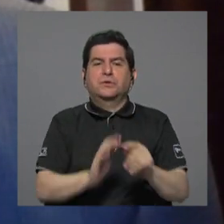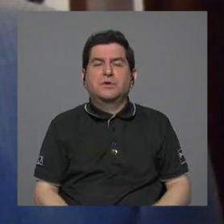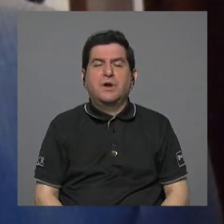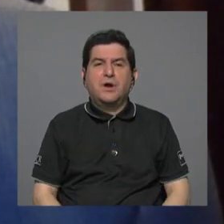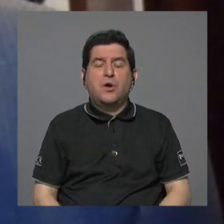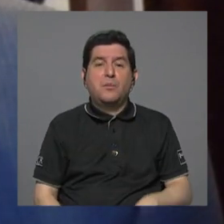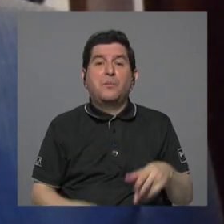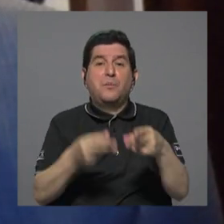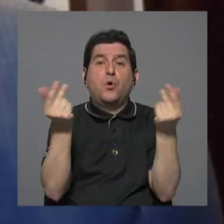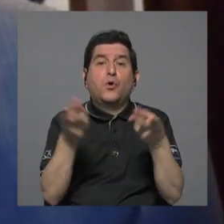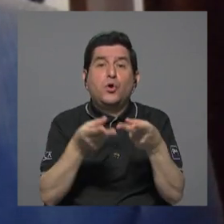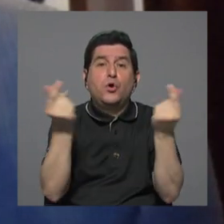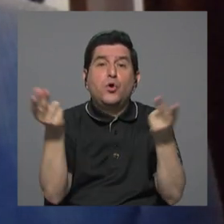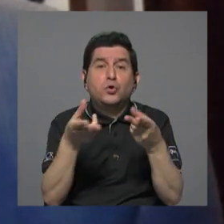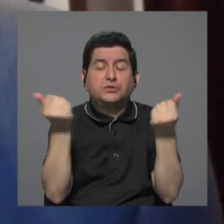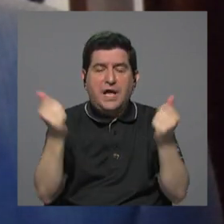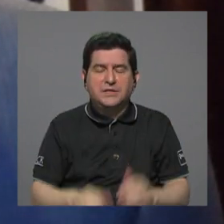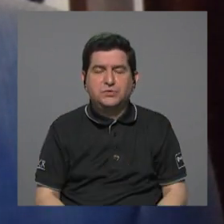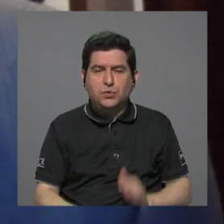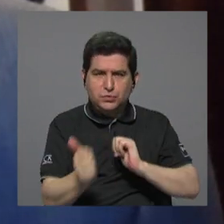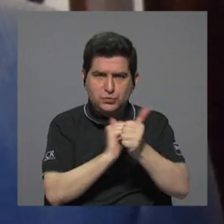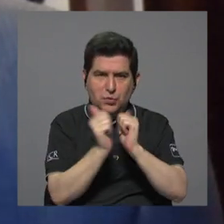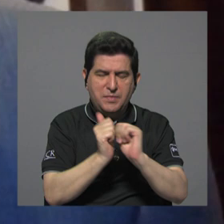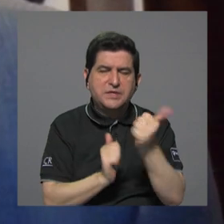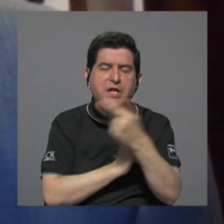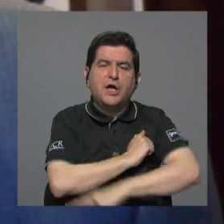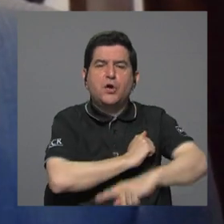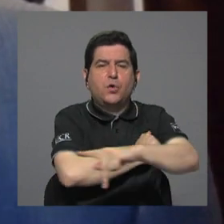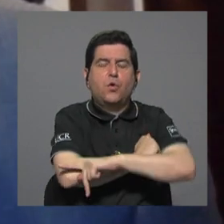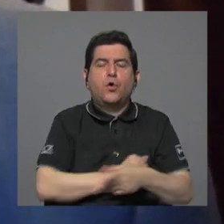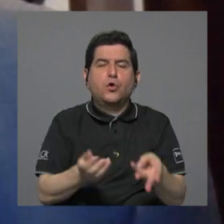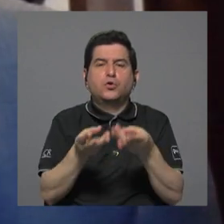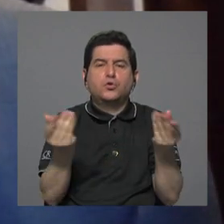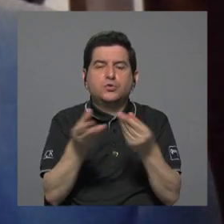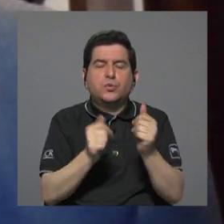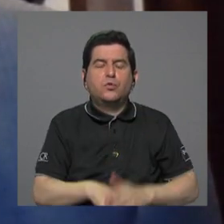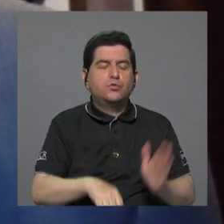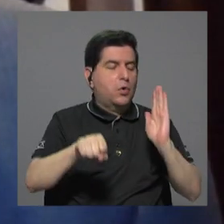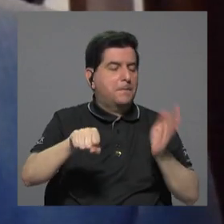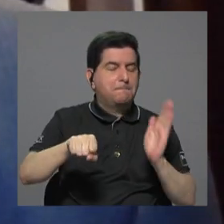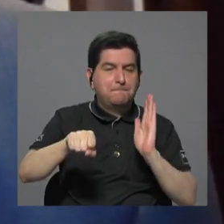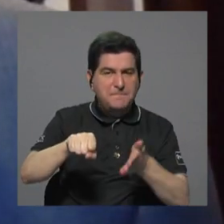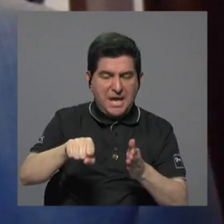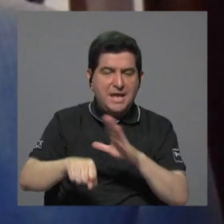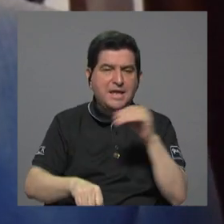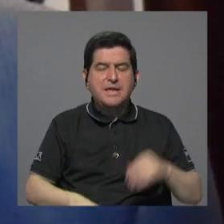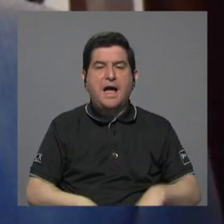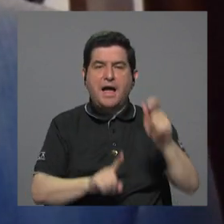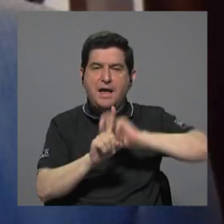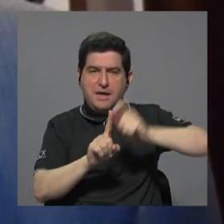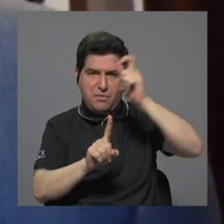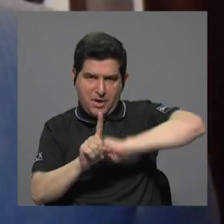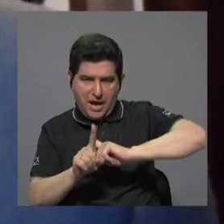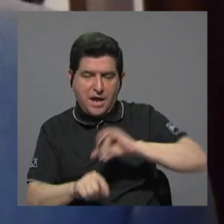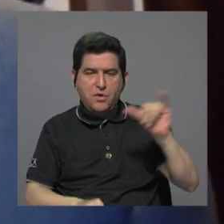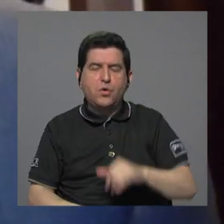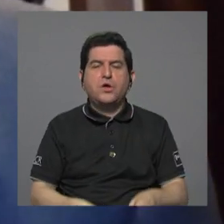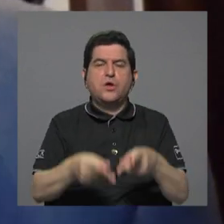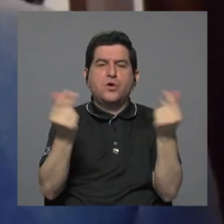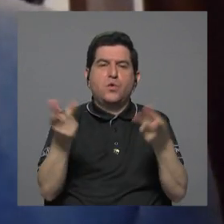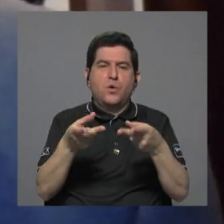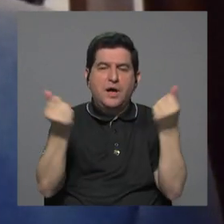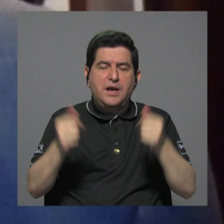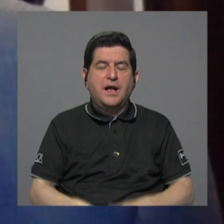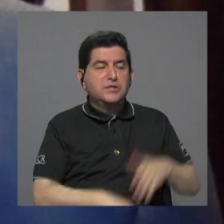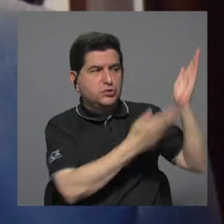los altos costos para competir con otros países productores de piña y de banano y, asimismo, los costos de las